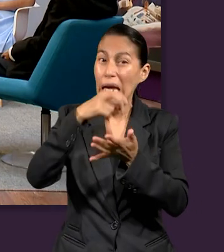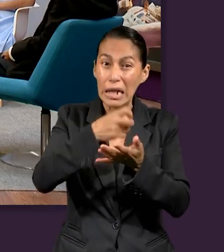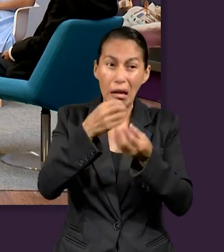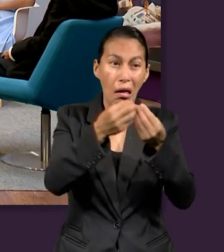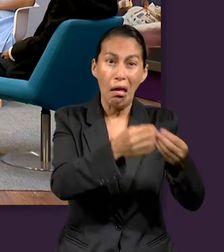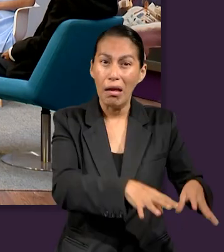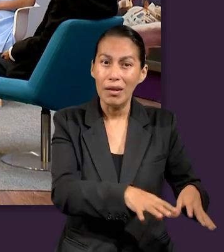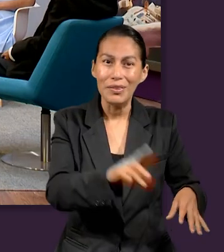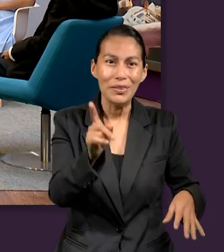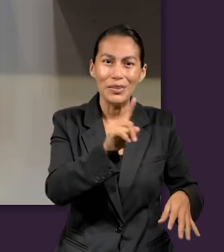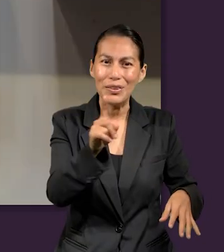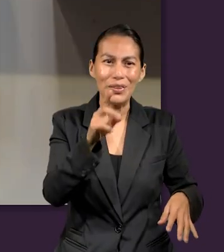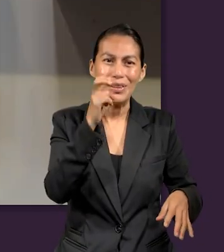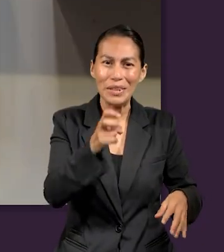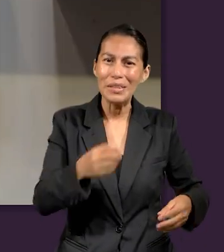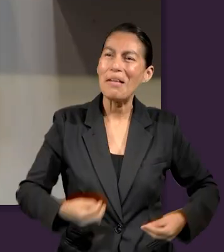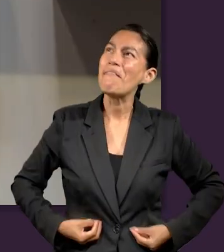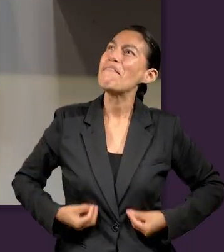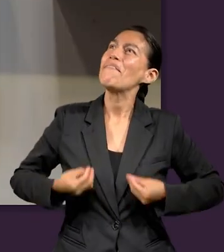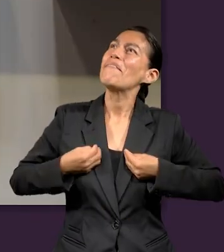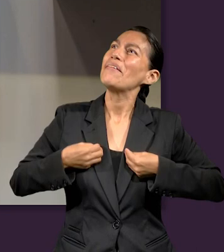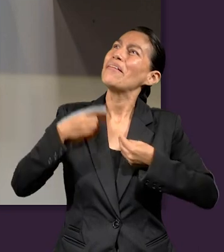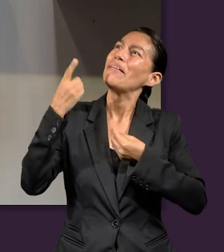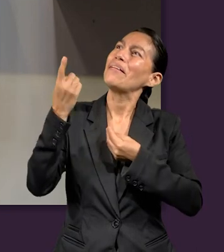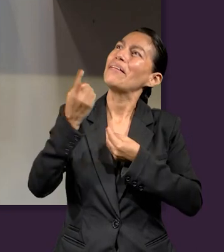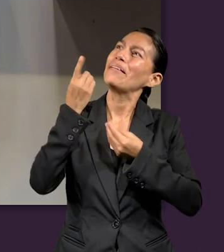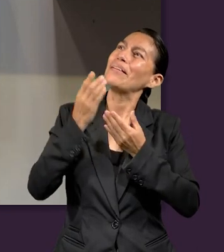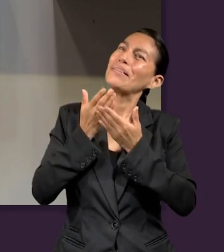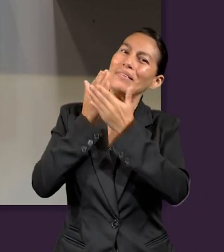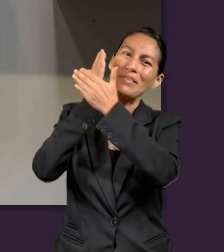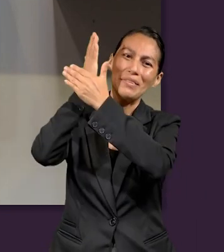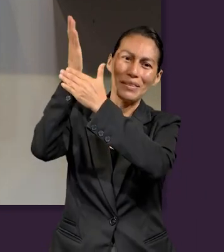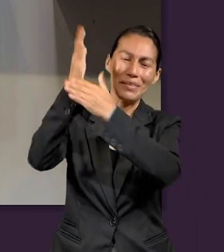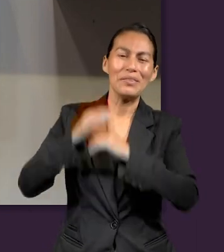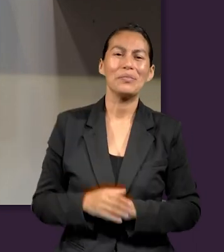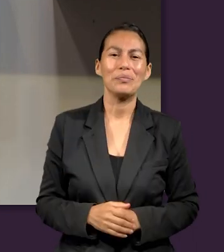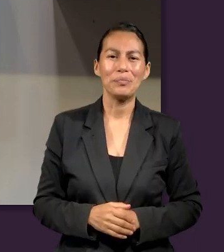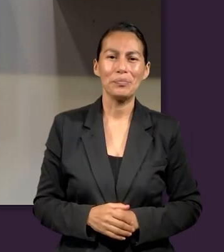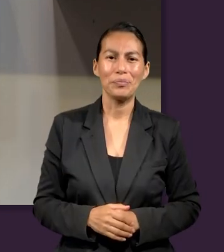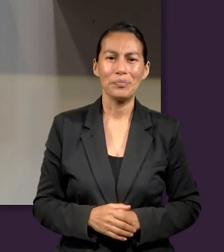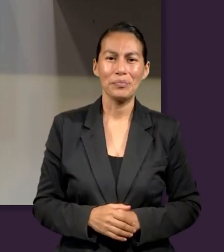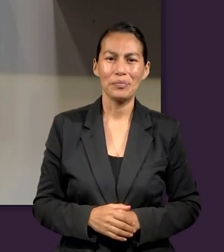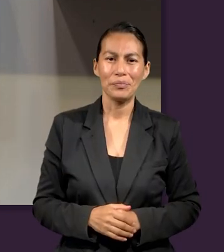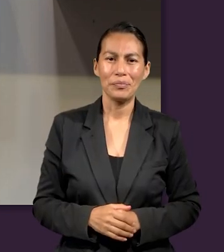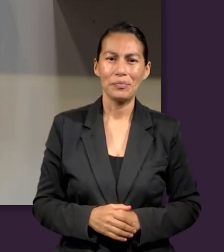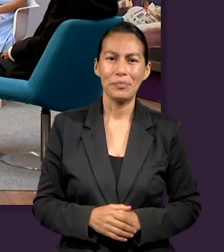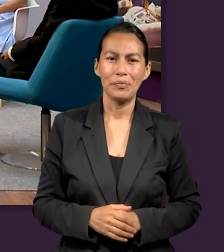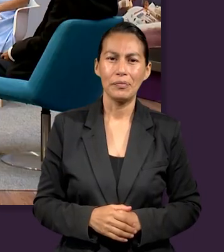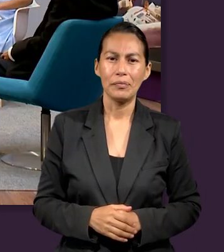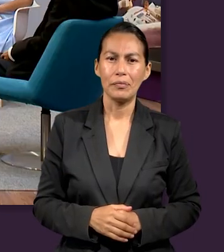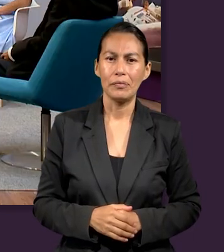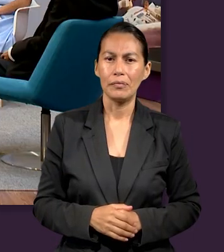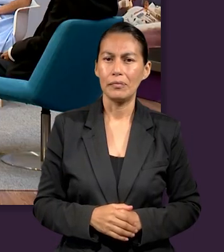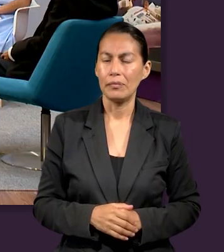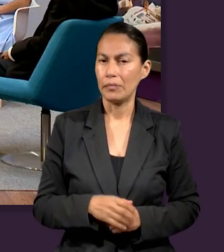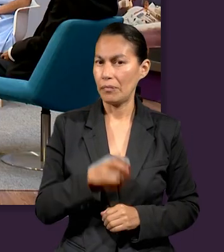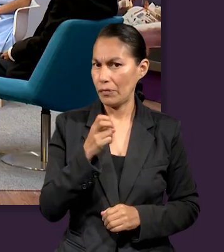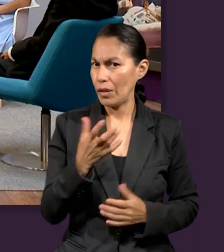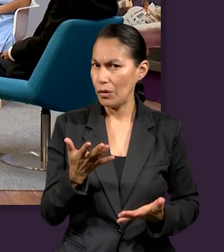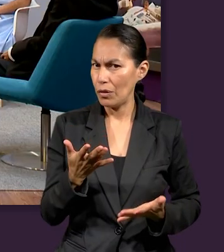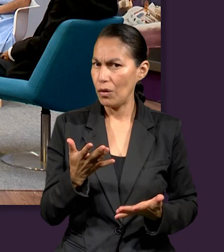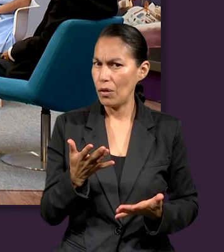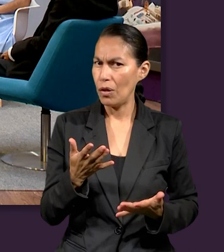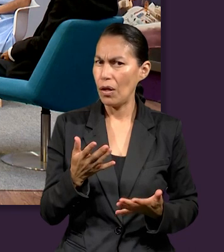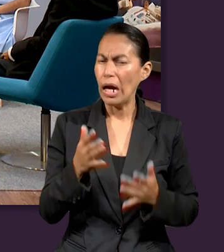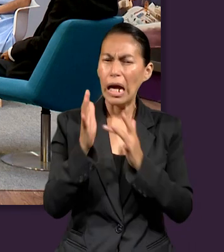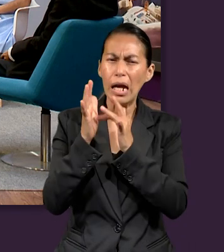que como aquí hay un requisito, si hay un requisito para toda persona que vive en este mundo, ¿no? Así es. Creer en Jesús, sí. ¿Y qué piensan más? ¿Por qué